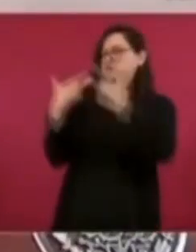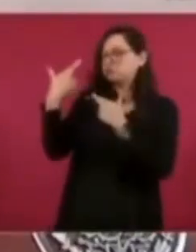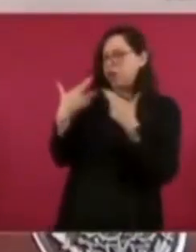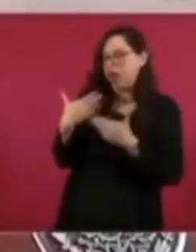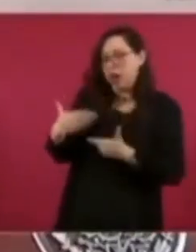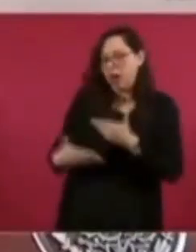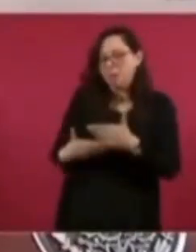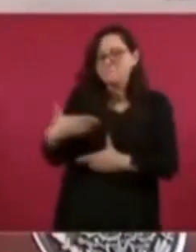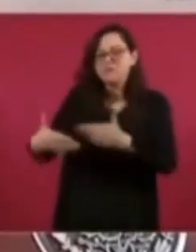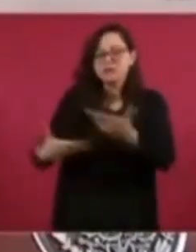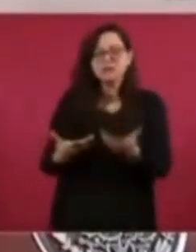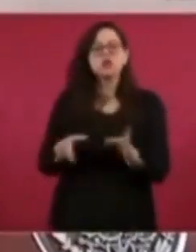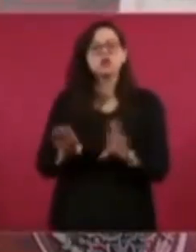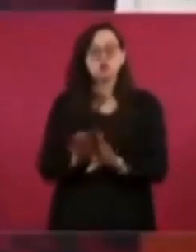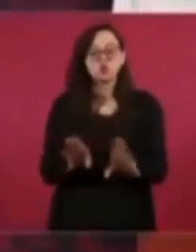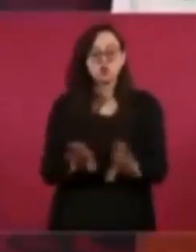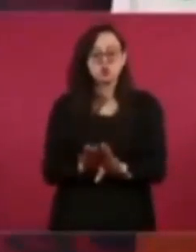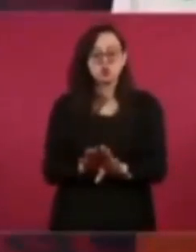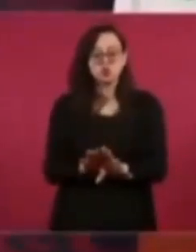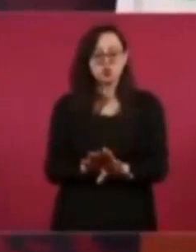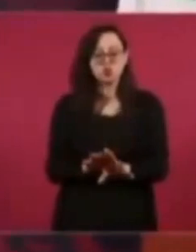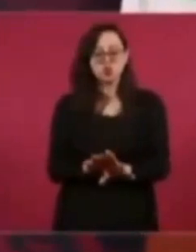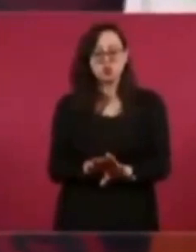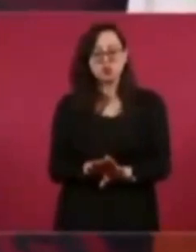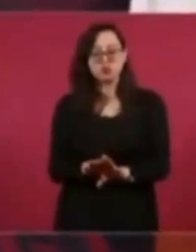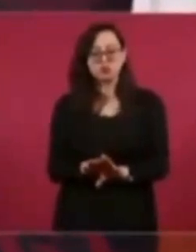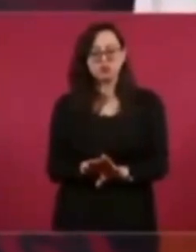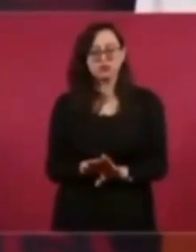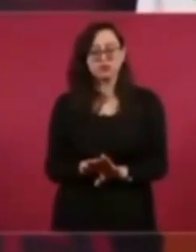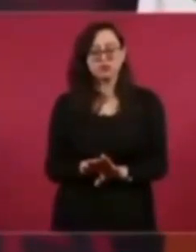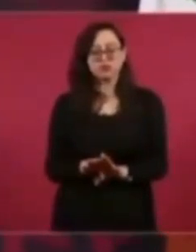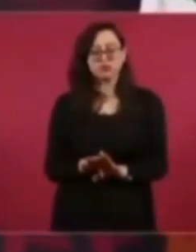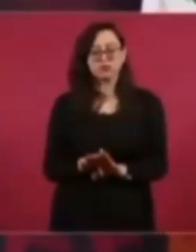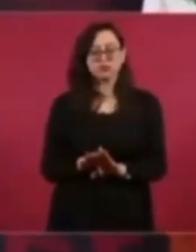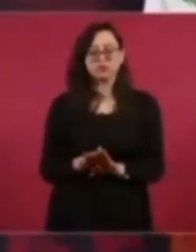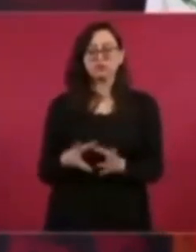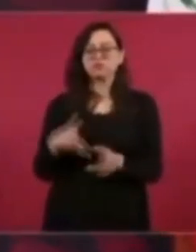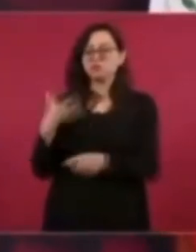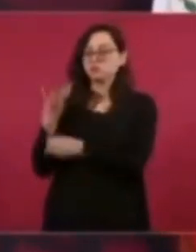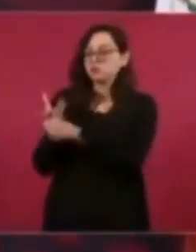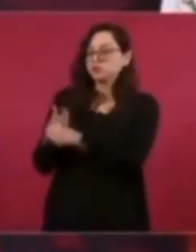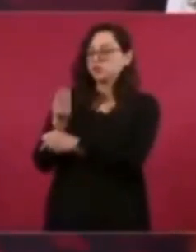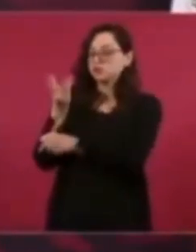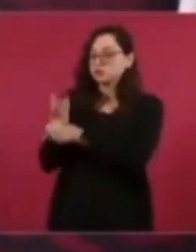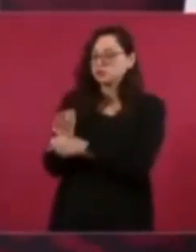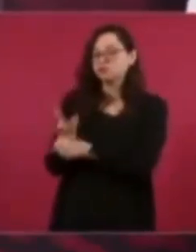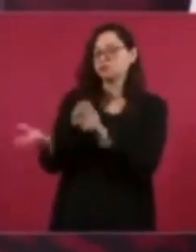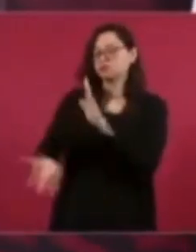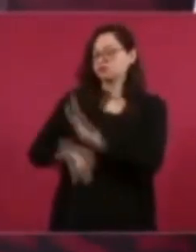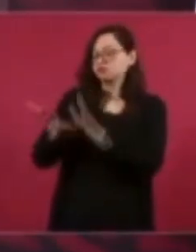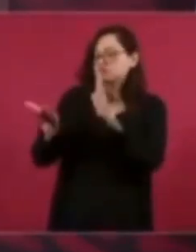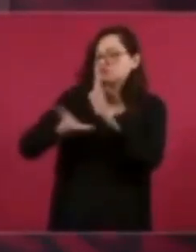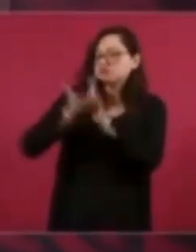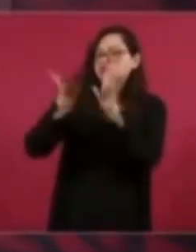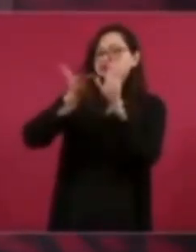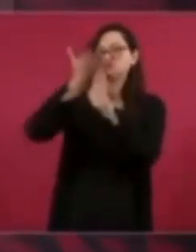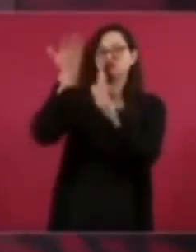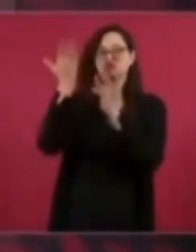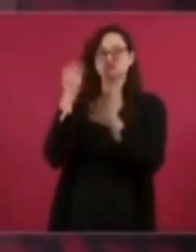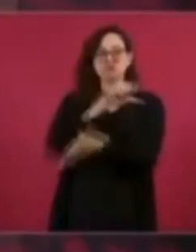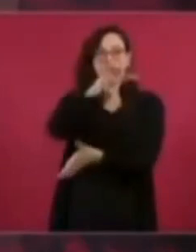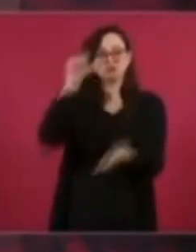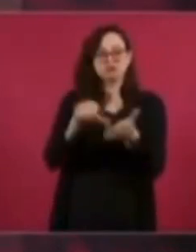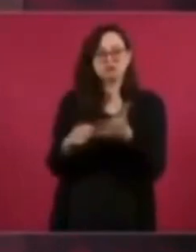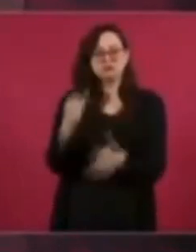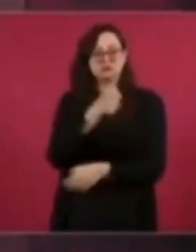para ver cómo vamos en la rehabilitación, construcción de